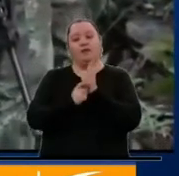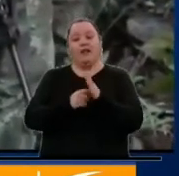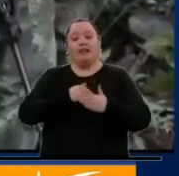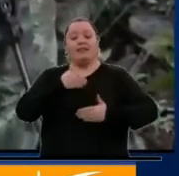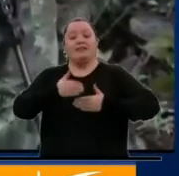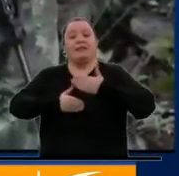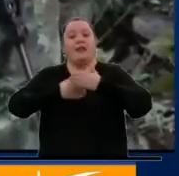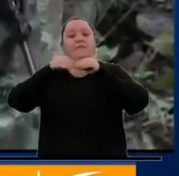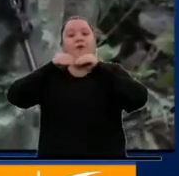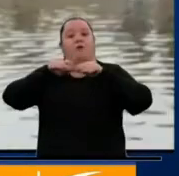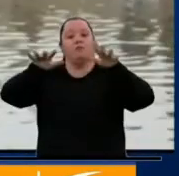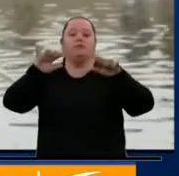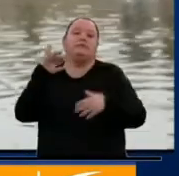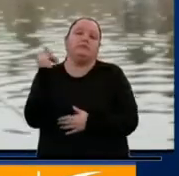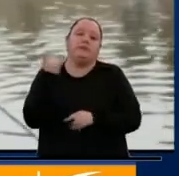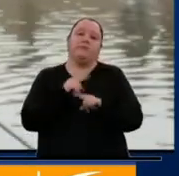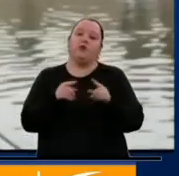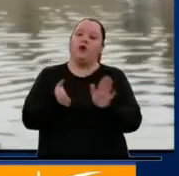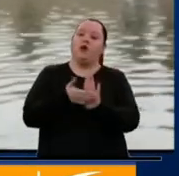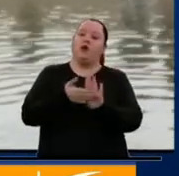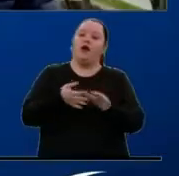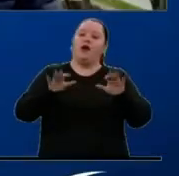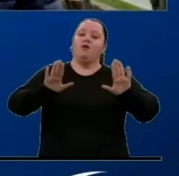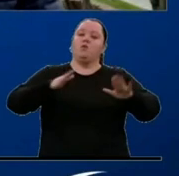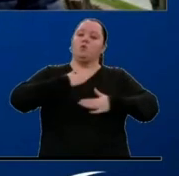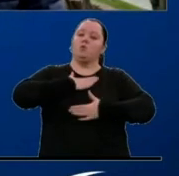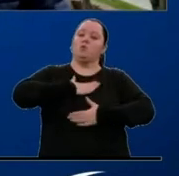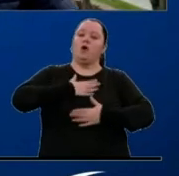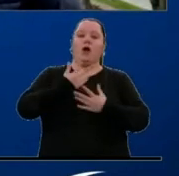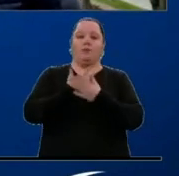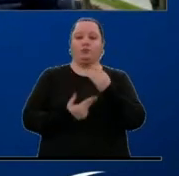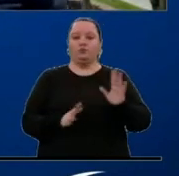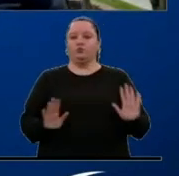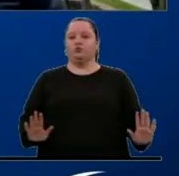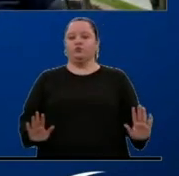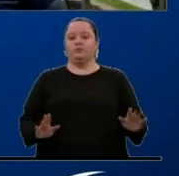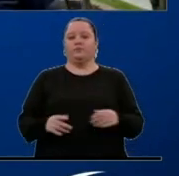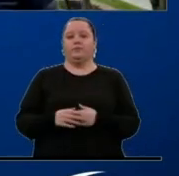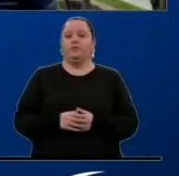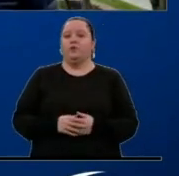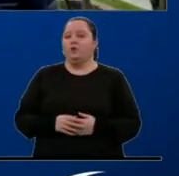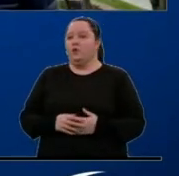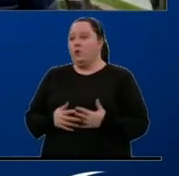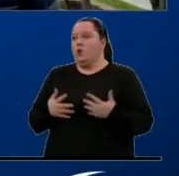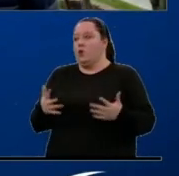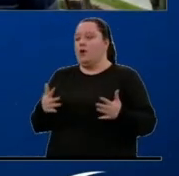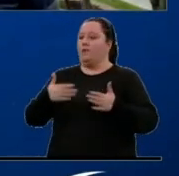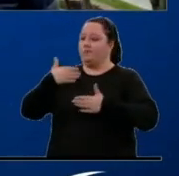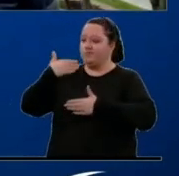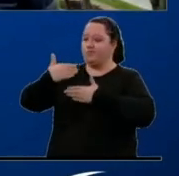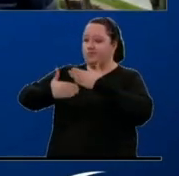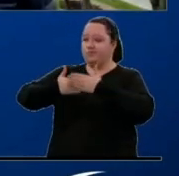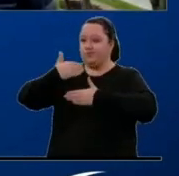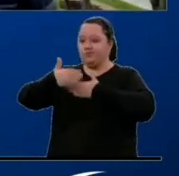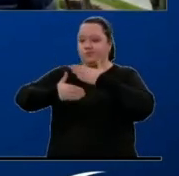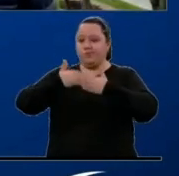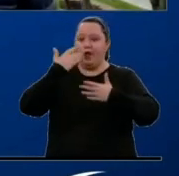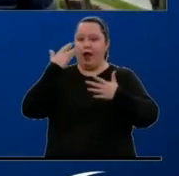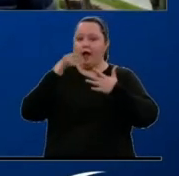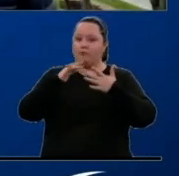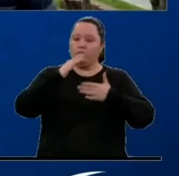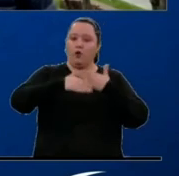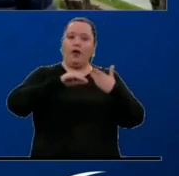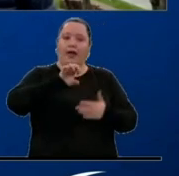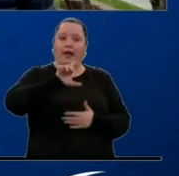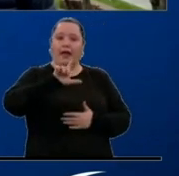anuncios, pero que garantizan tranquilidad para las FARC. Bueno, pero eso ha ido evolucionando, Ariel, porque el ELN en